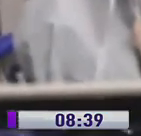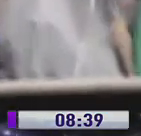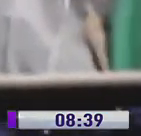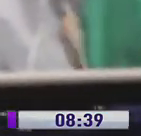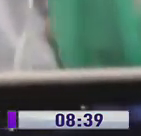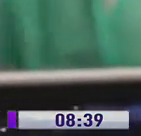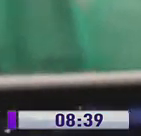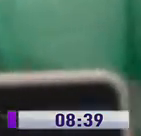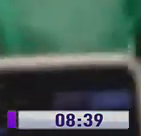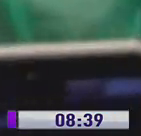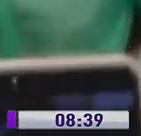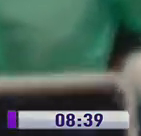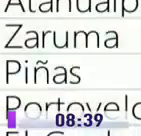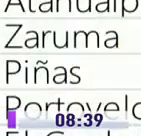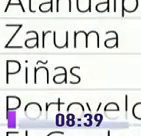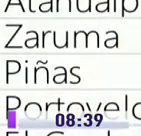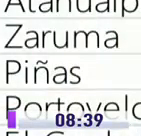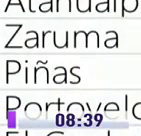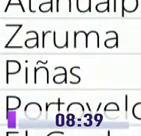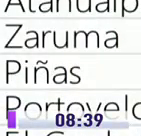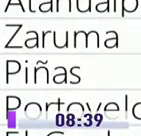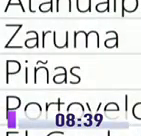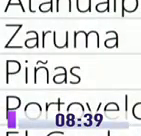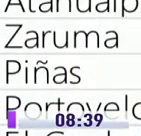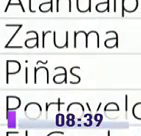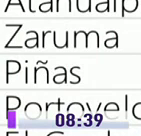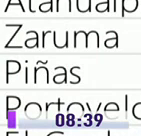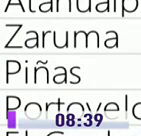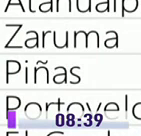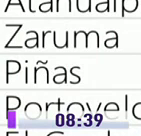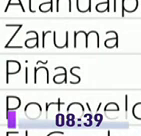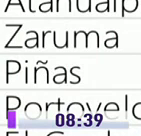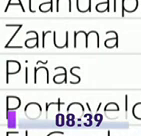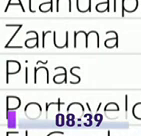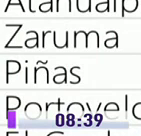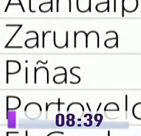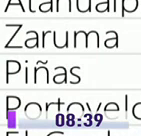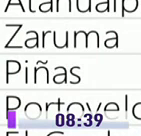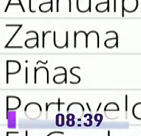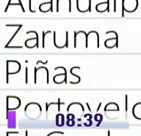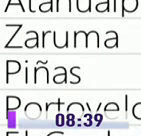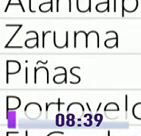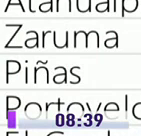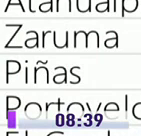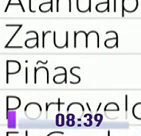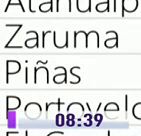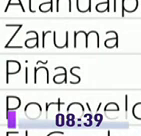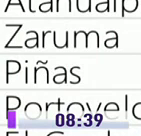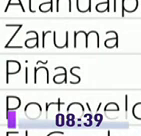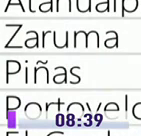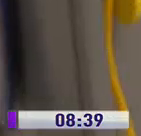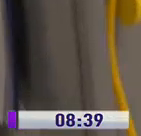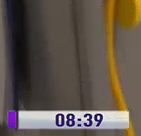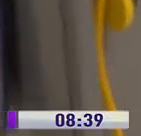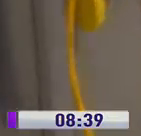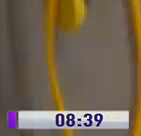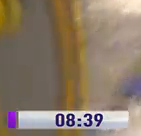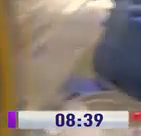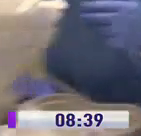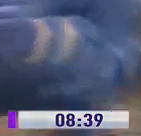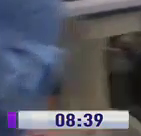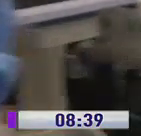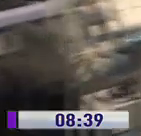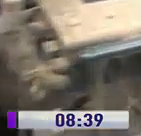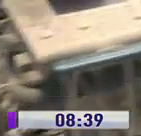fallecimiento de nueve personas. De los 14 cantones existentes, 10 presentan personas contagiadas. Las cifras